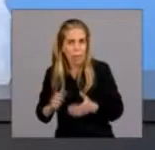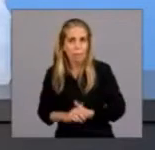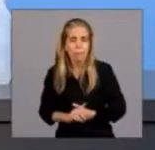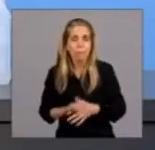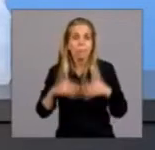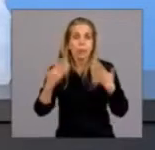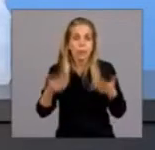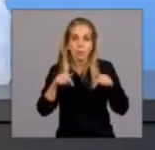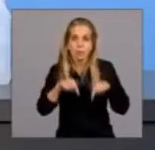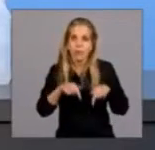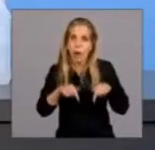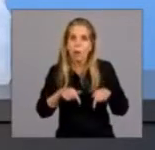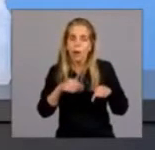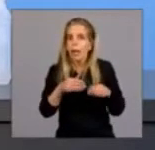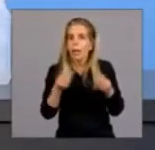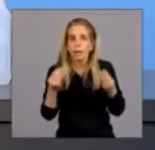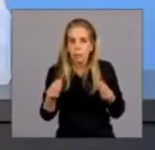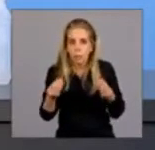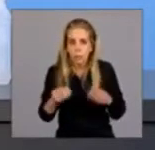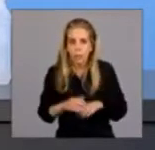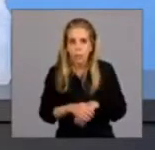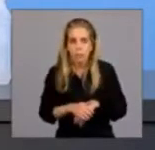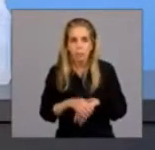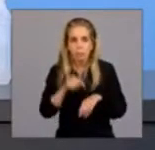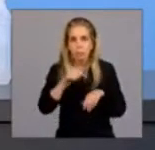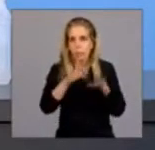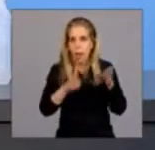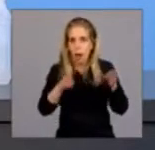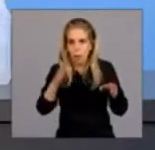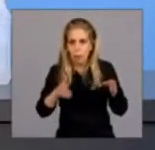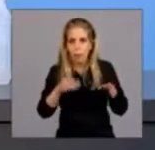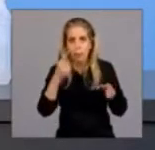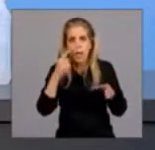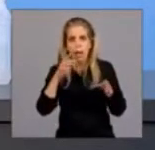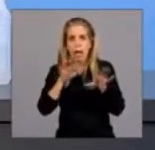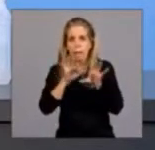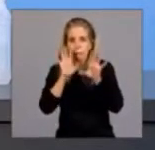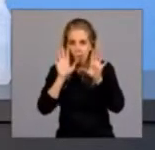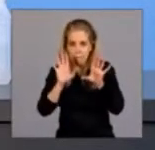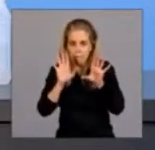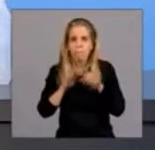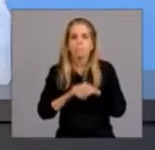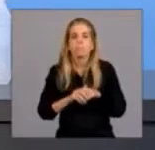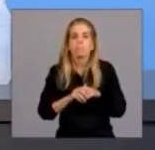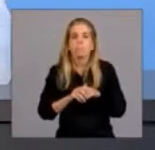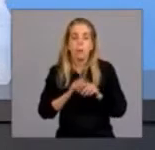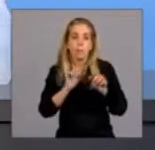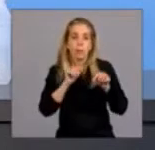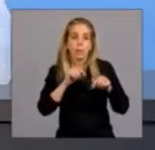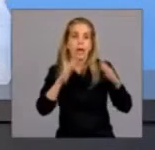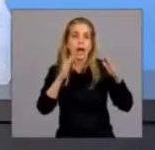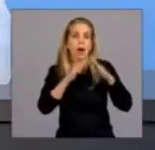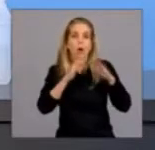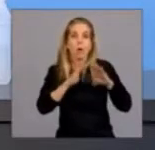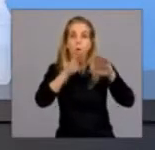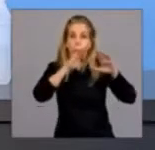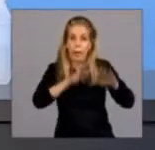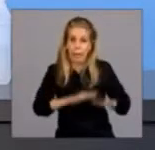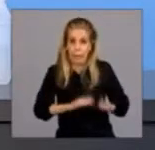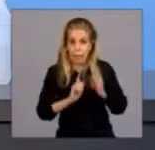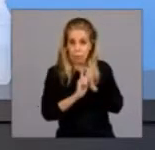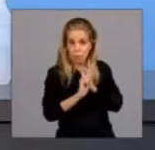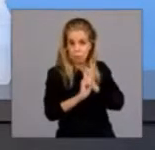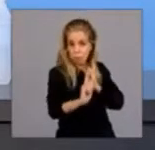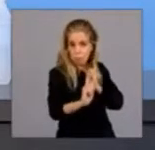Por lo tanto, lo que vamos a hacer ahora es hacer una diferenciación. Vamos a sostener el aislamiento social